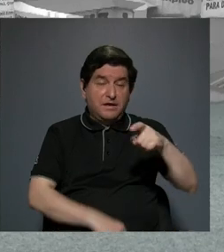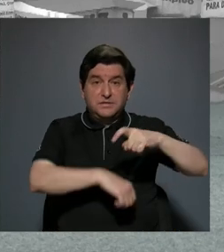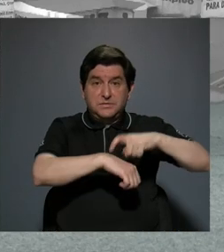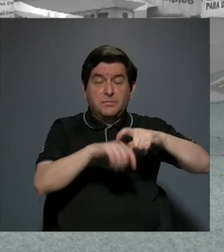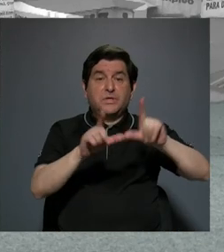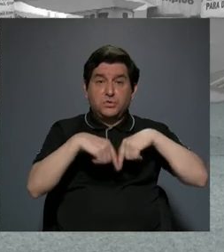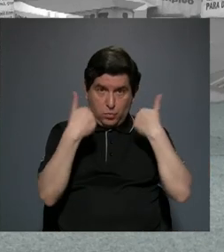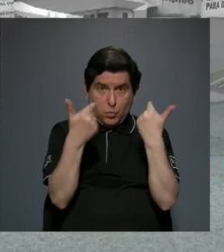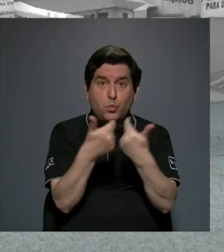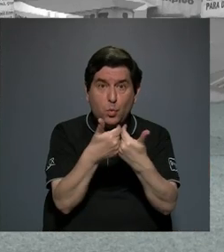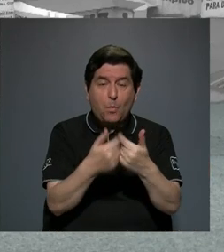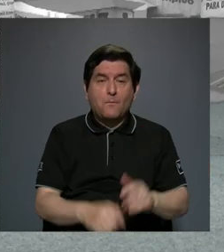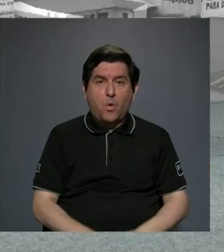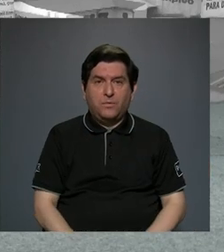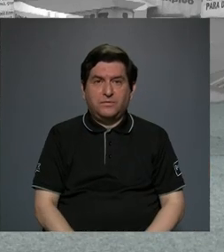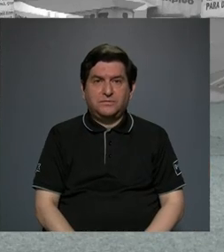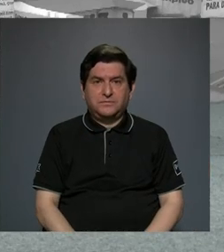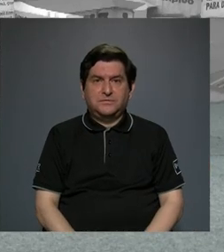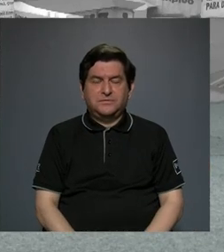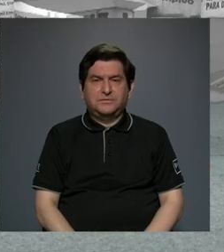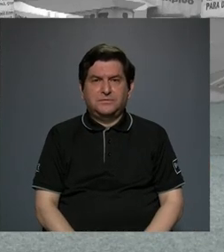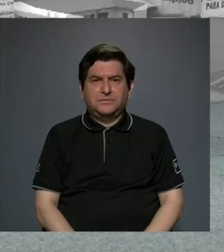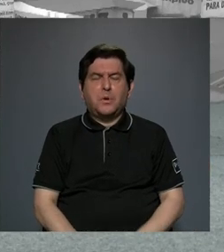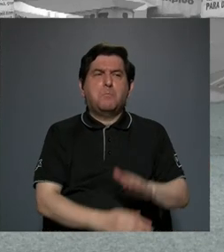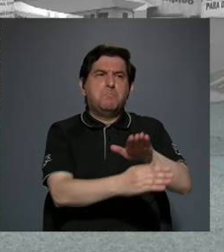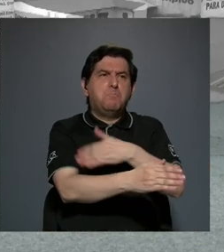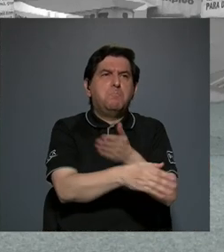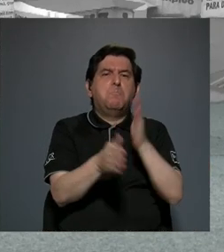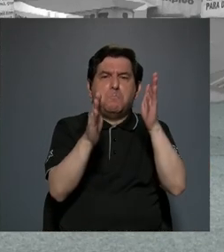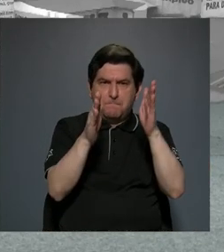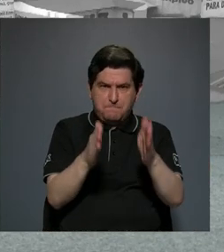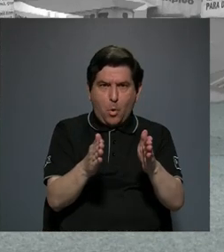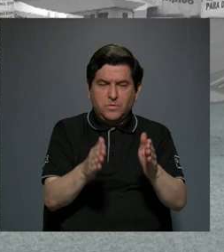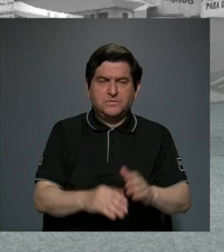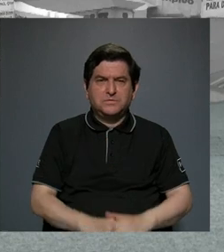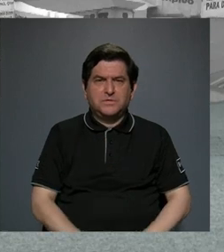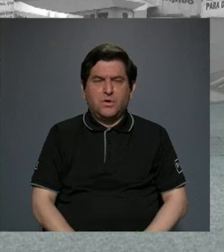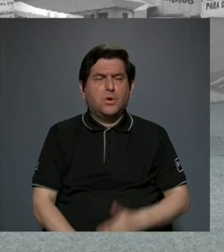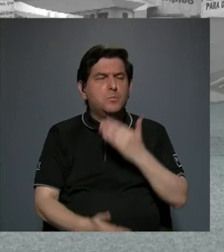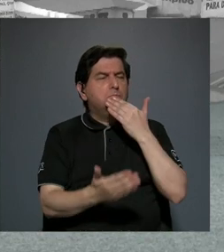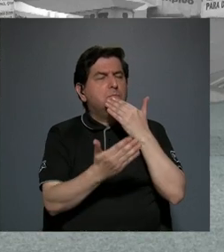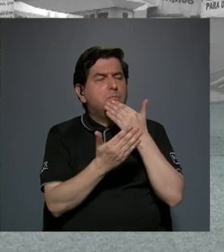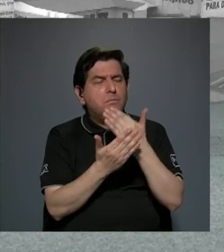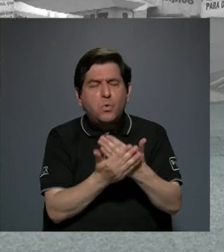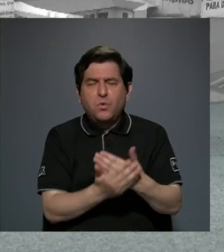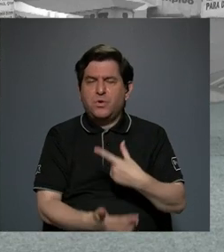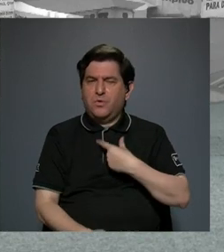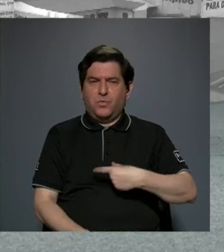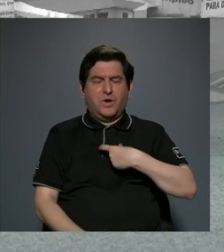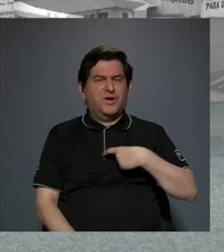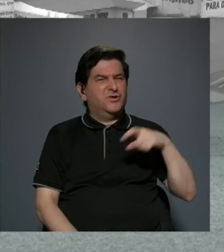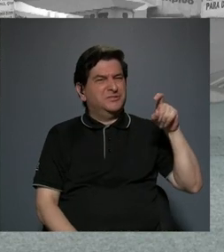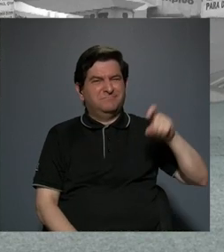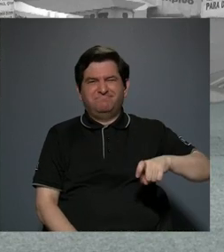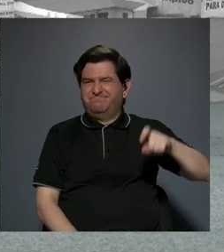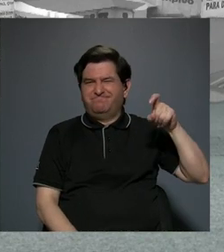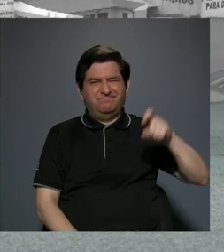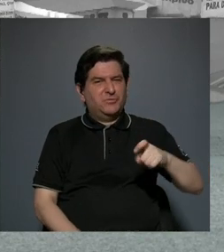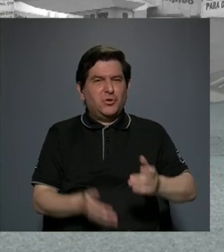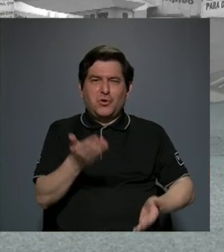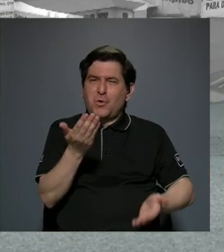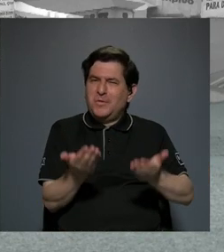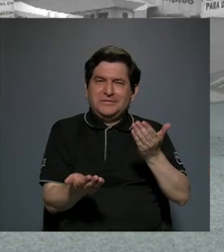un grupo en el que había músicos con muy buena intención, necesariamente con